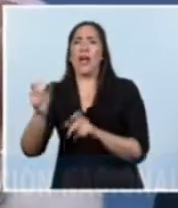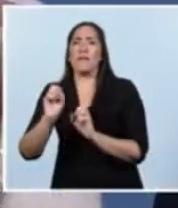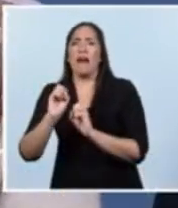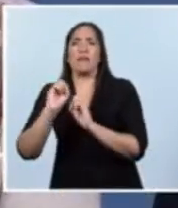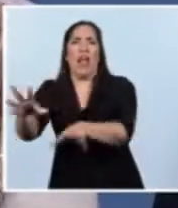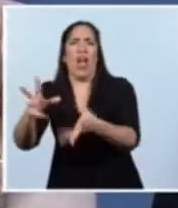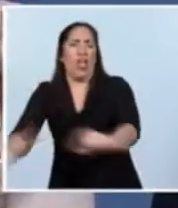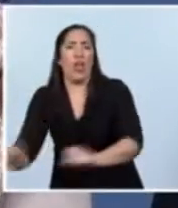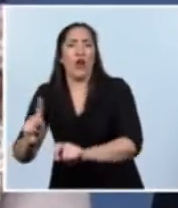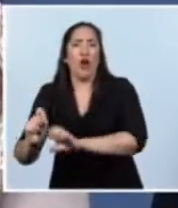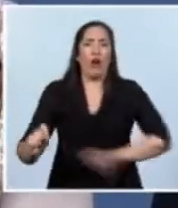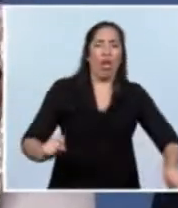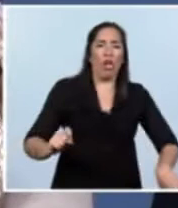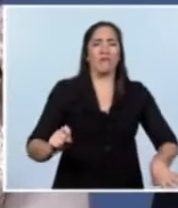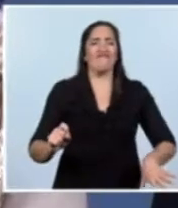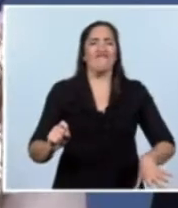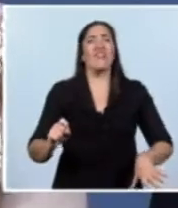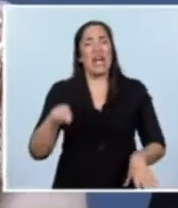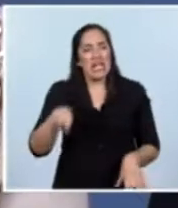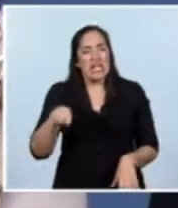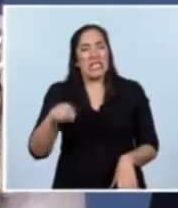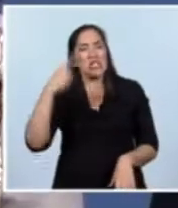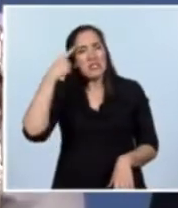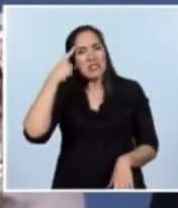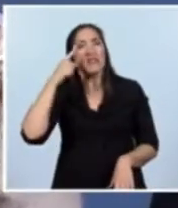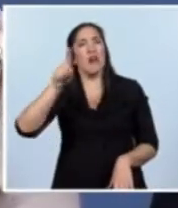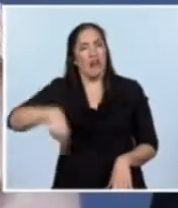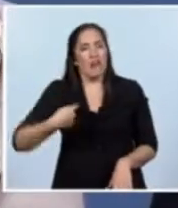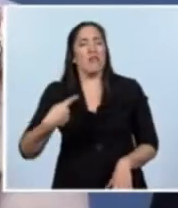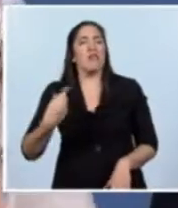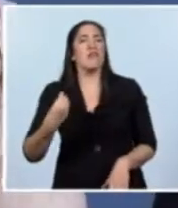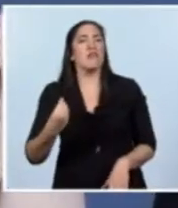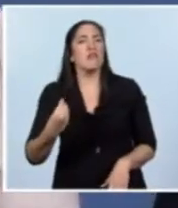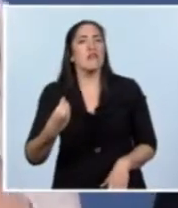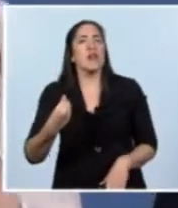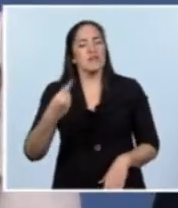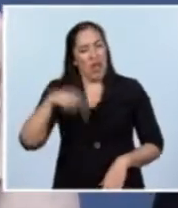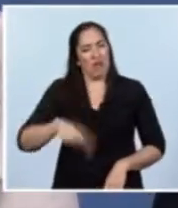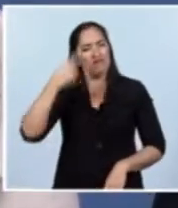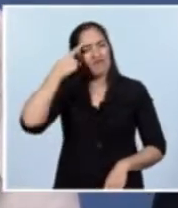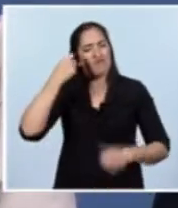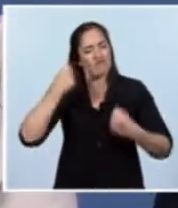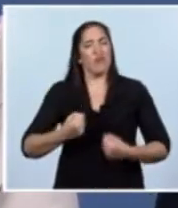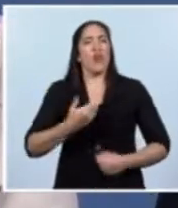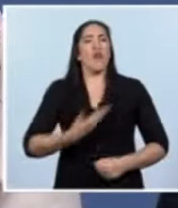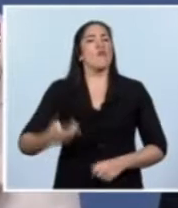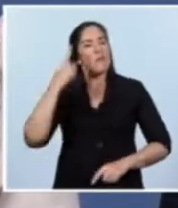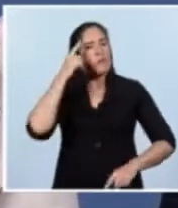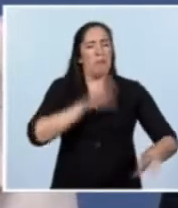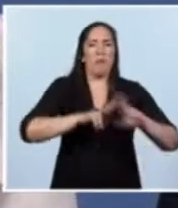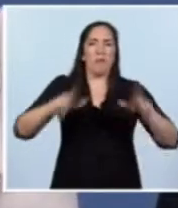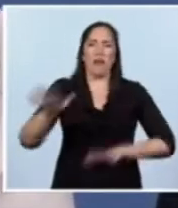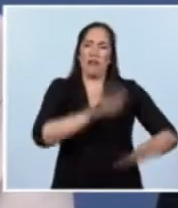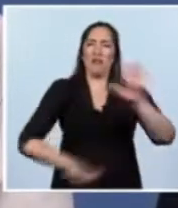que todo esto contribuye a generar una política de Estado en materia de